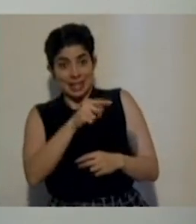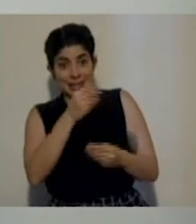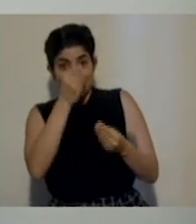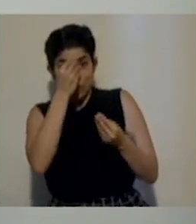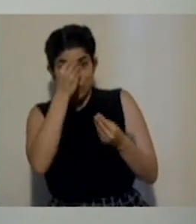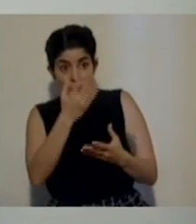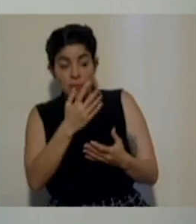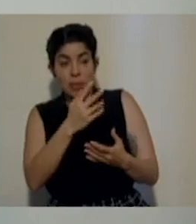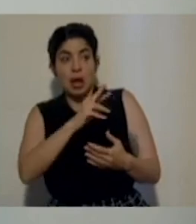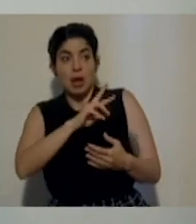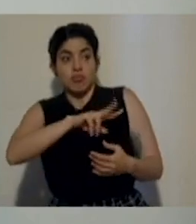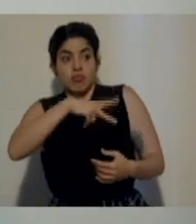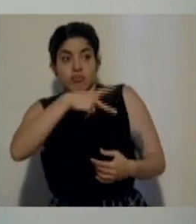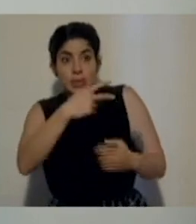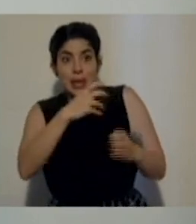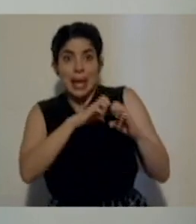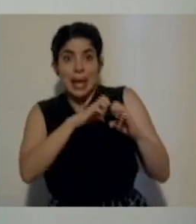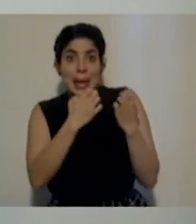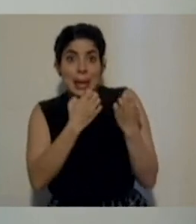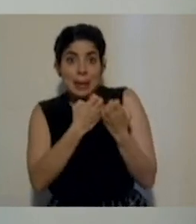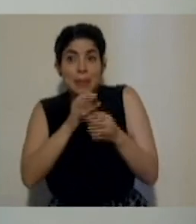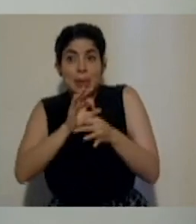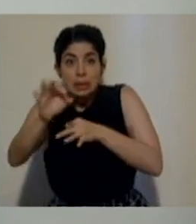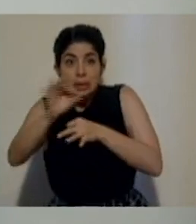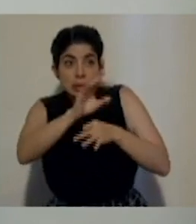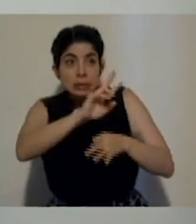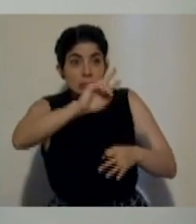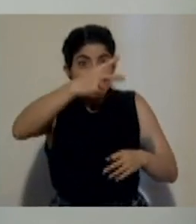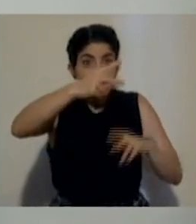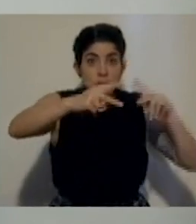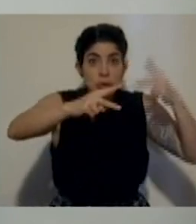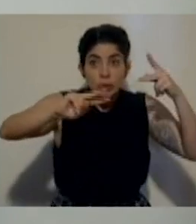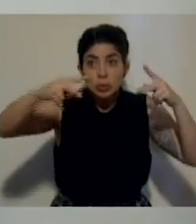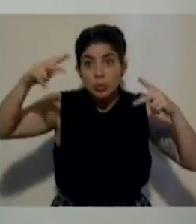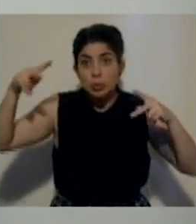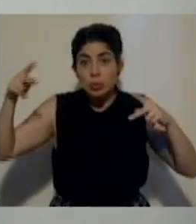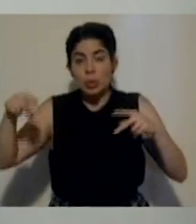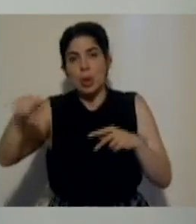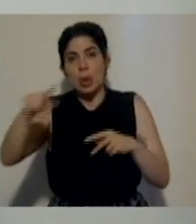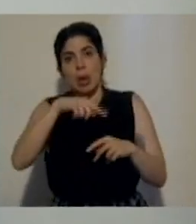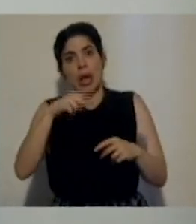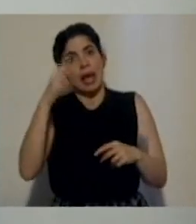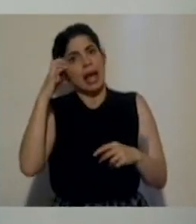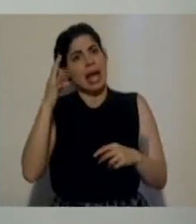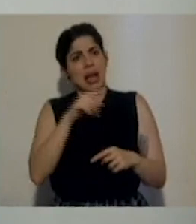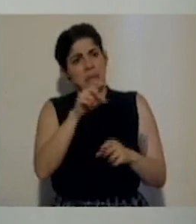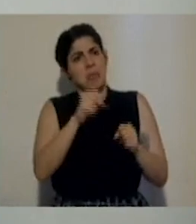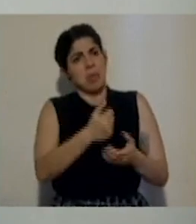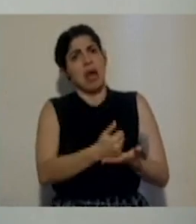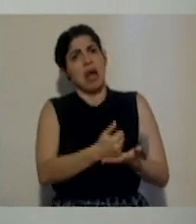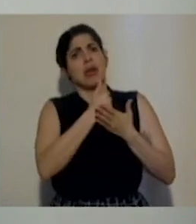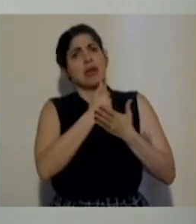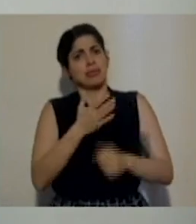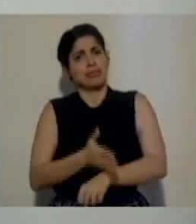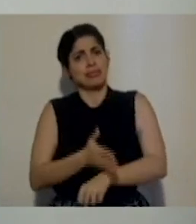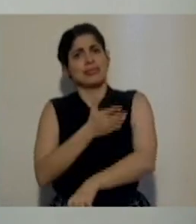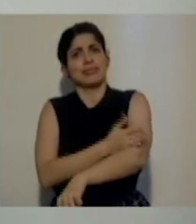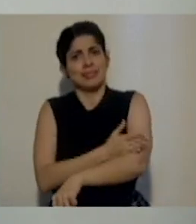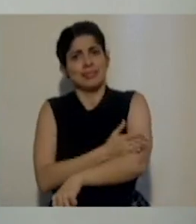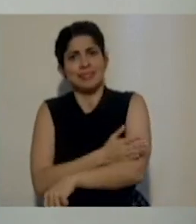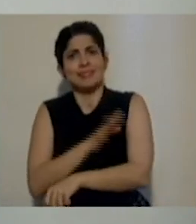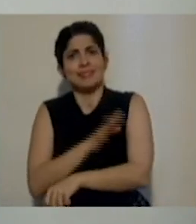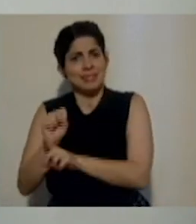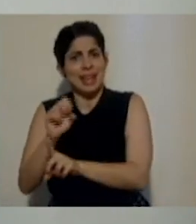reforzamiento que se hizo en los niveles locales, íbamos a lograr avanzar en esta recuperación. Sin